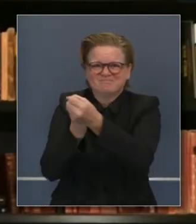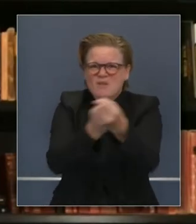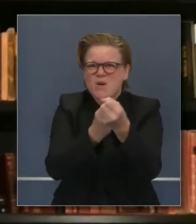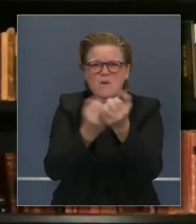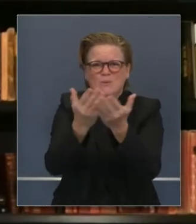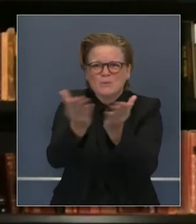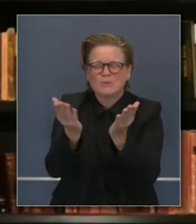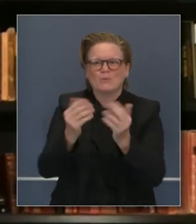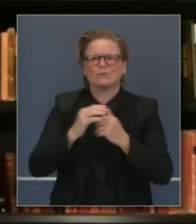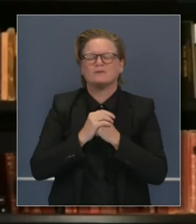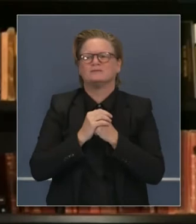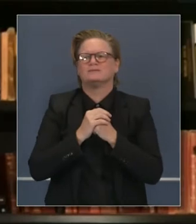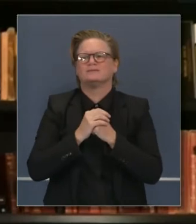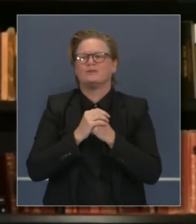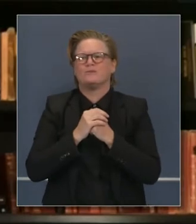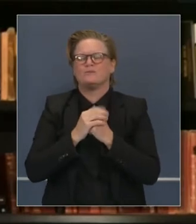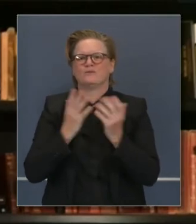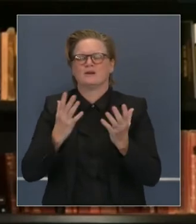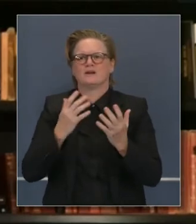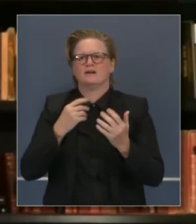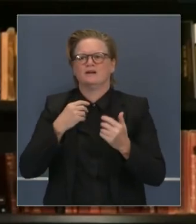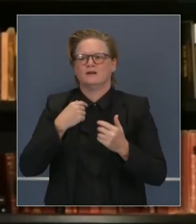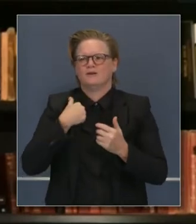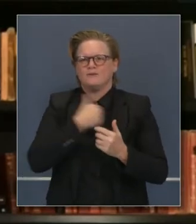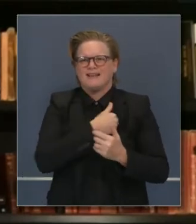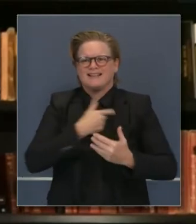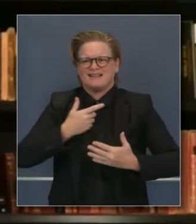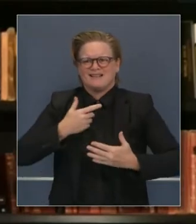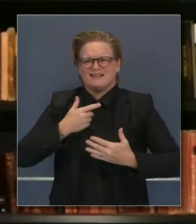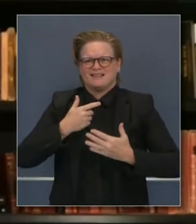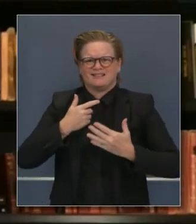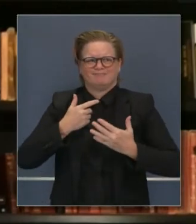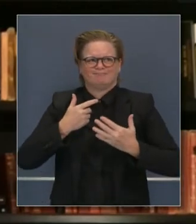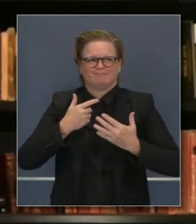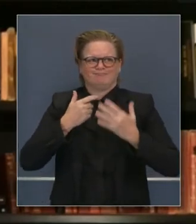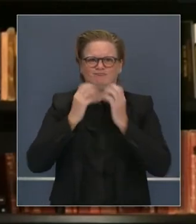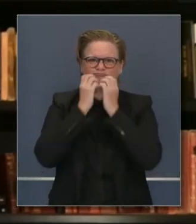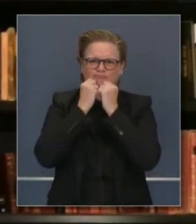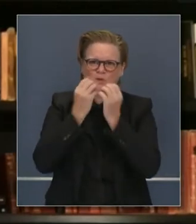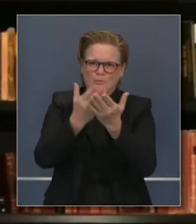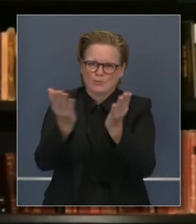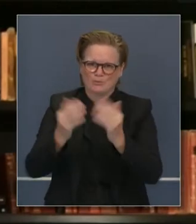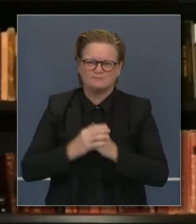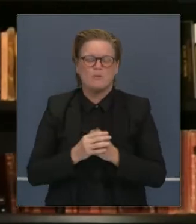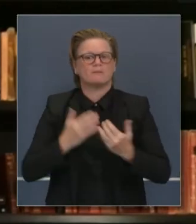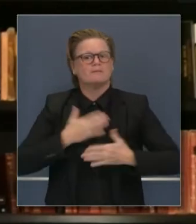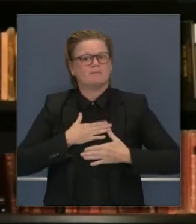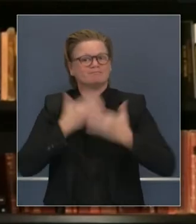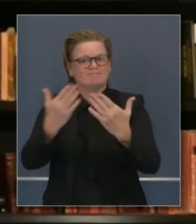duros y desafiantes. Ahora, con mucho gusto, contestaremos sus preguntas.